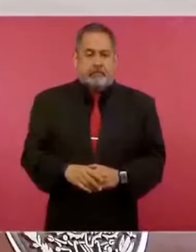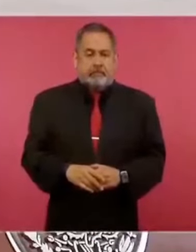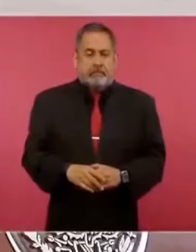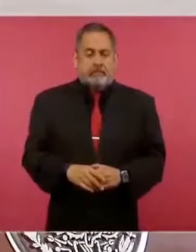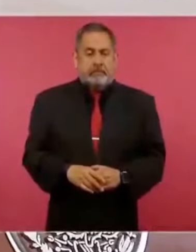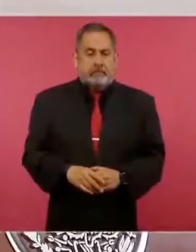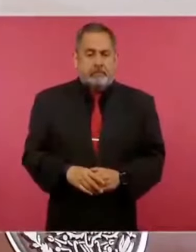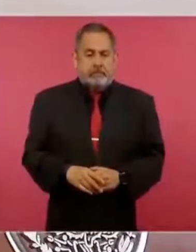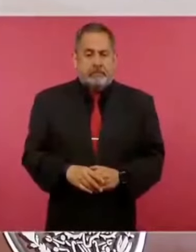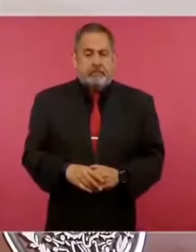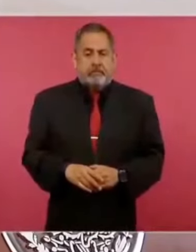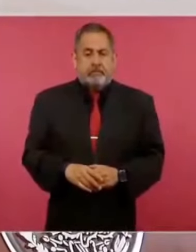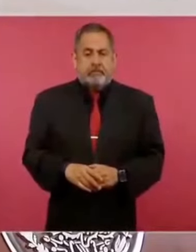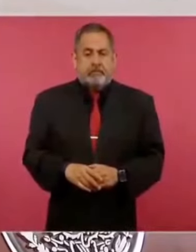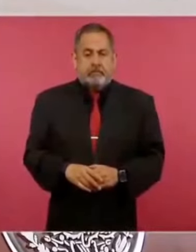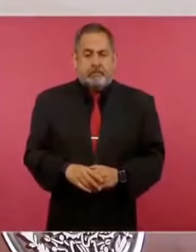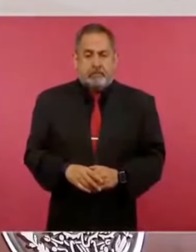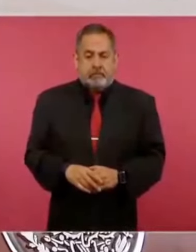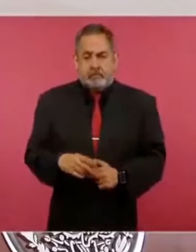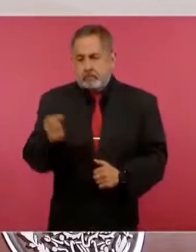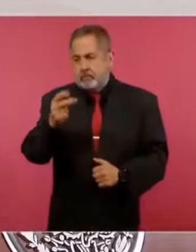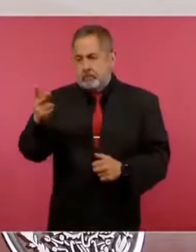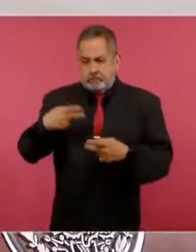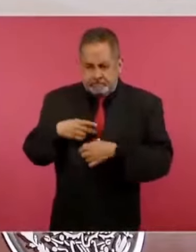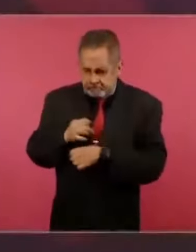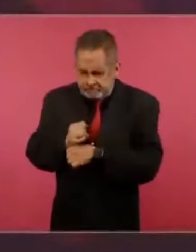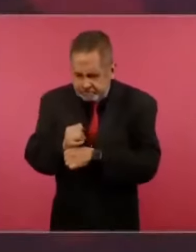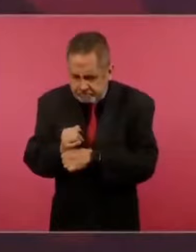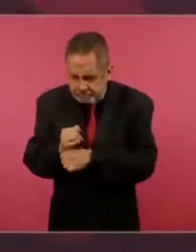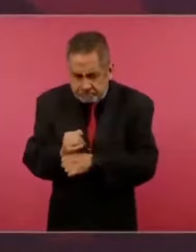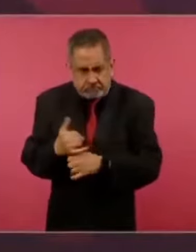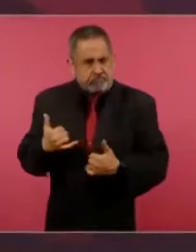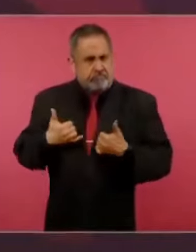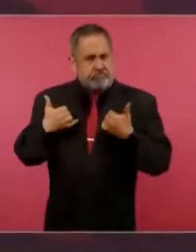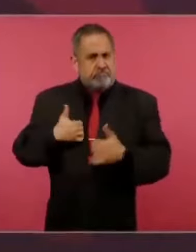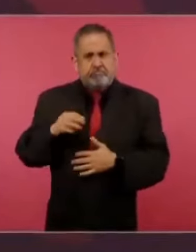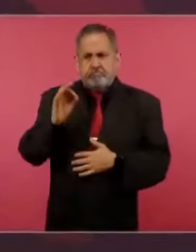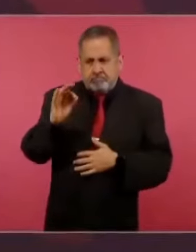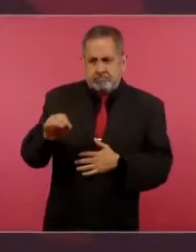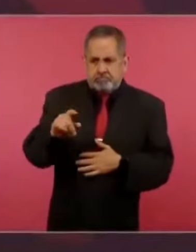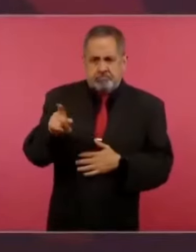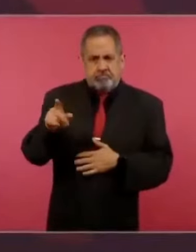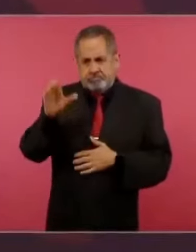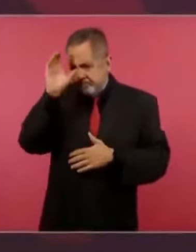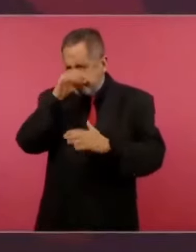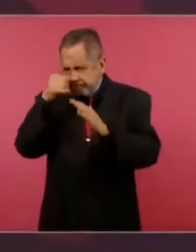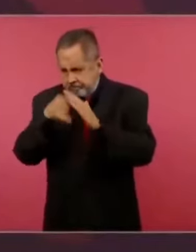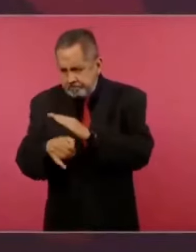la investigación de ciencias